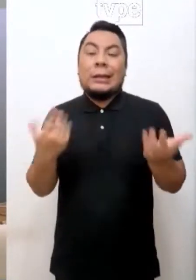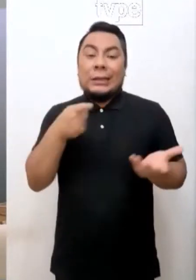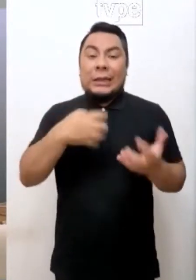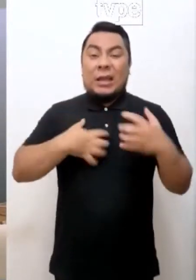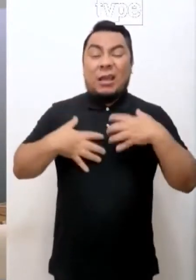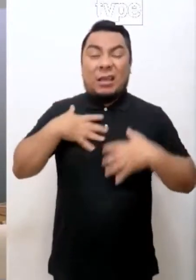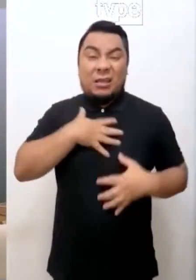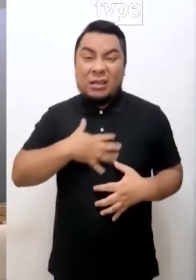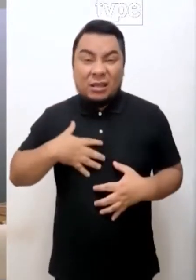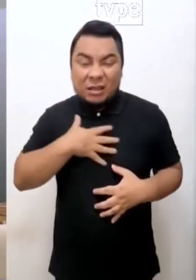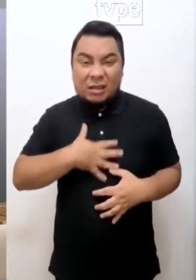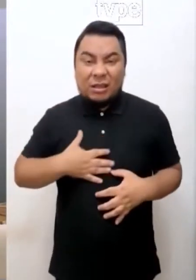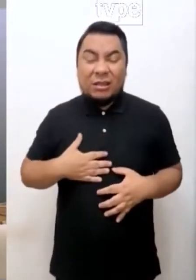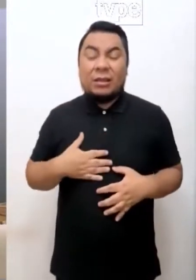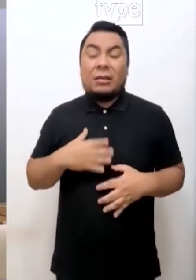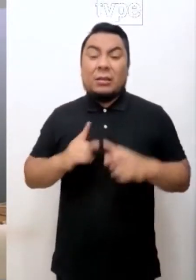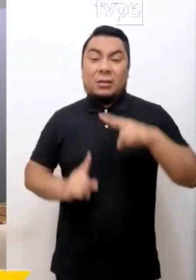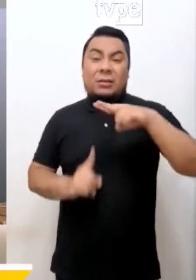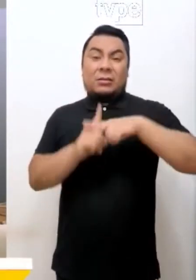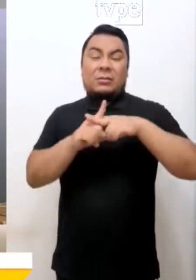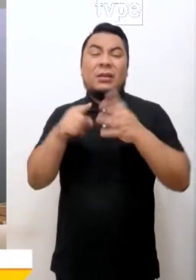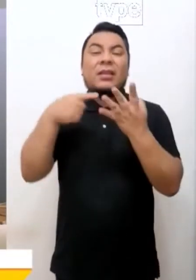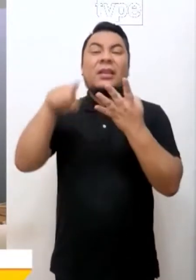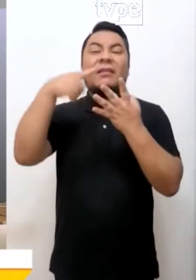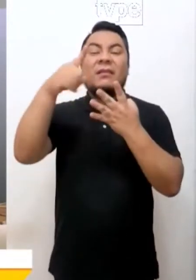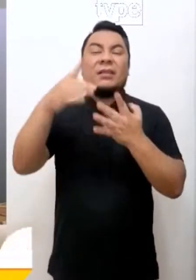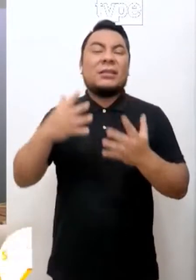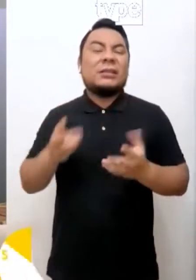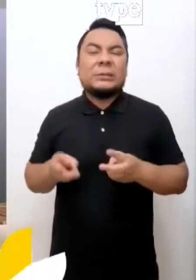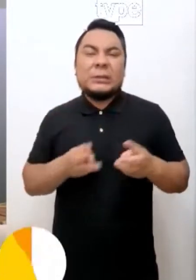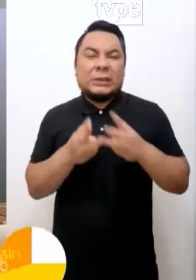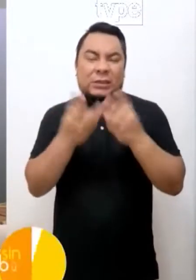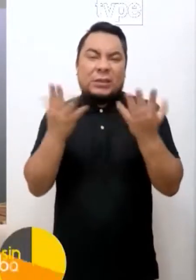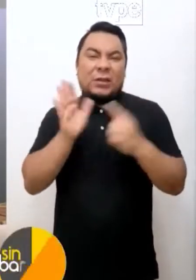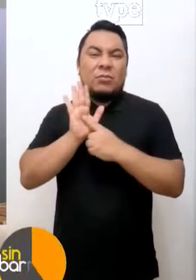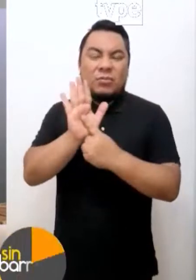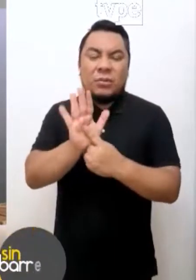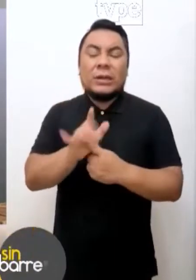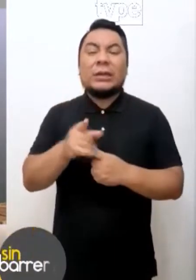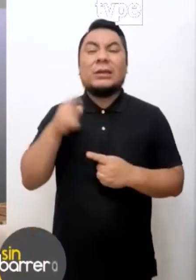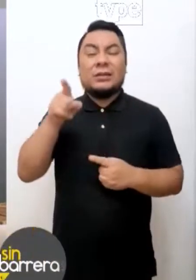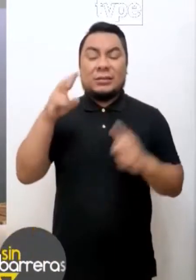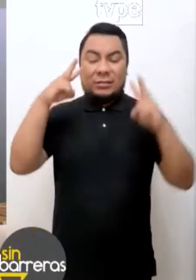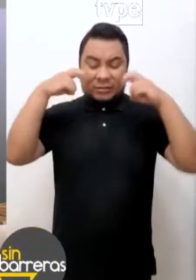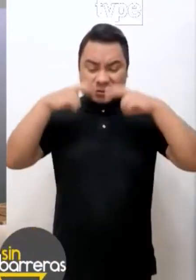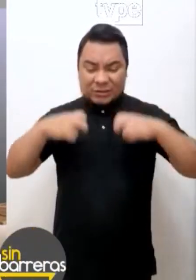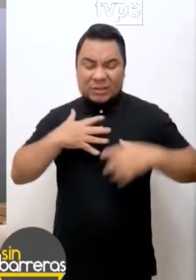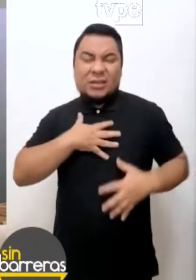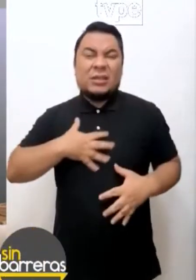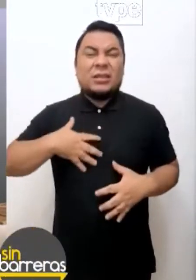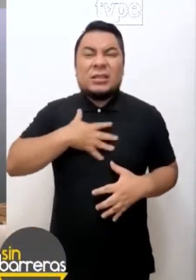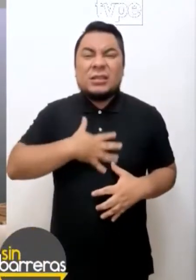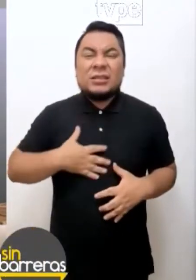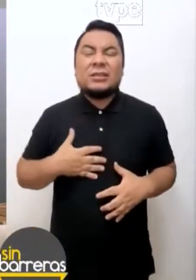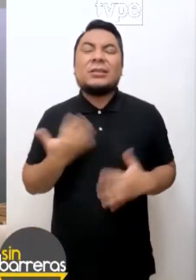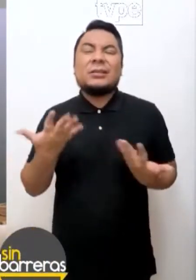ansiedad se puede manifestar de diferentes maneras. Como todos sabemos, la ansiedad es una respuesta ante estímulos de estrés,